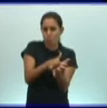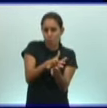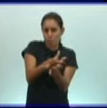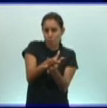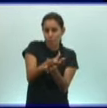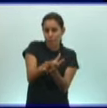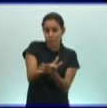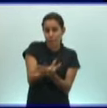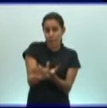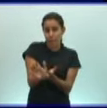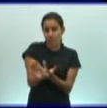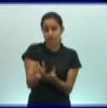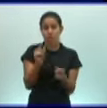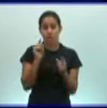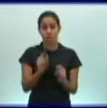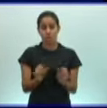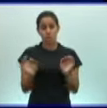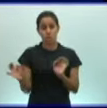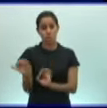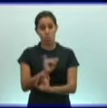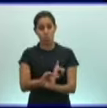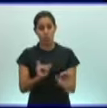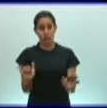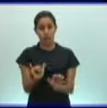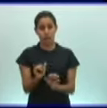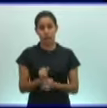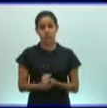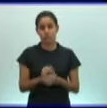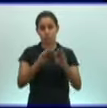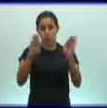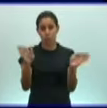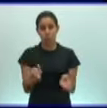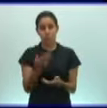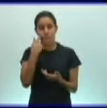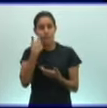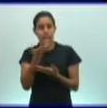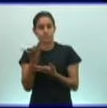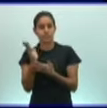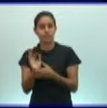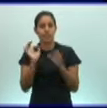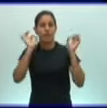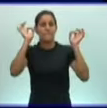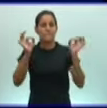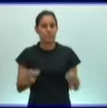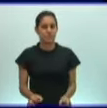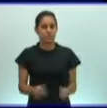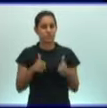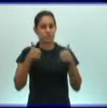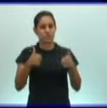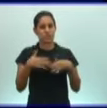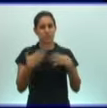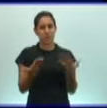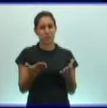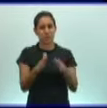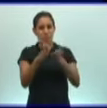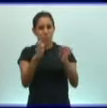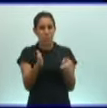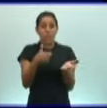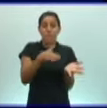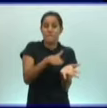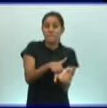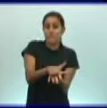Ustedes, vuelvo a las imágenes para que puedan ver, aquí en la duela de alido perfectamente se ve el cuerpo aplanado